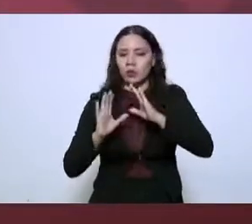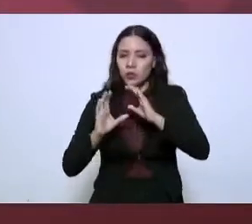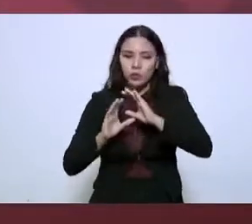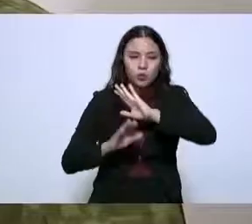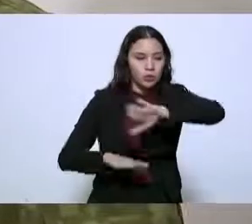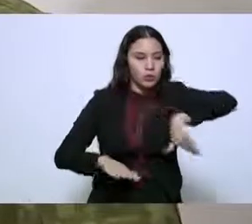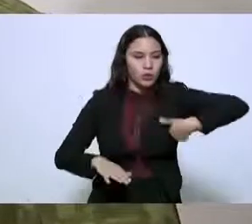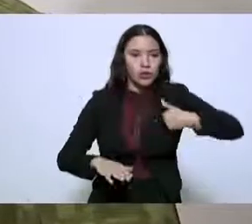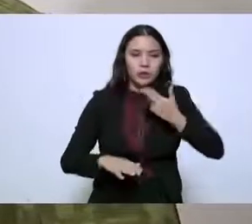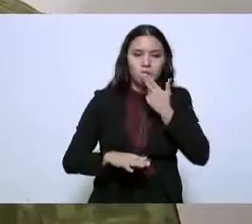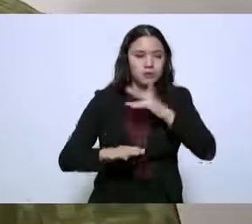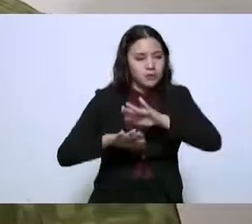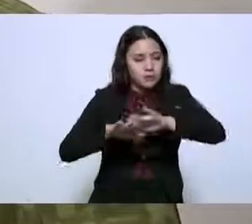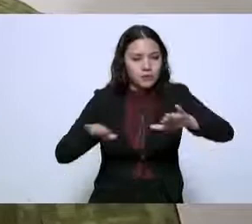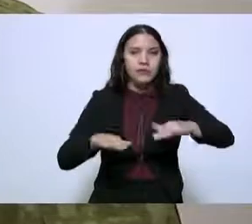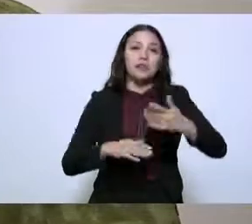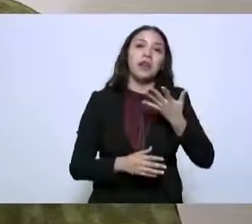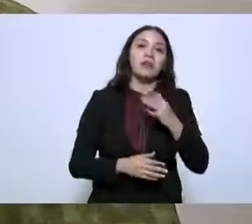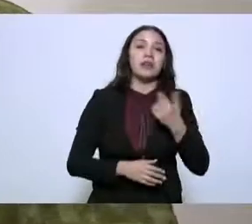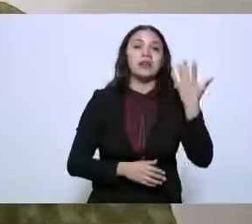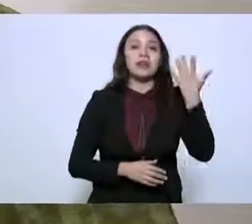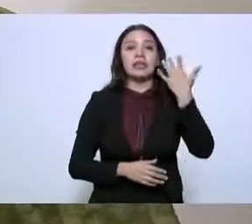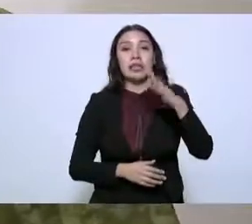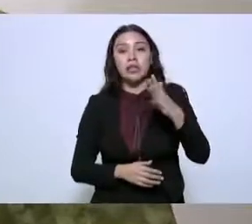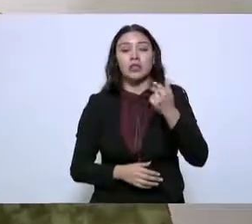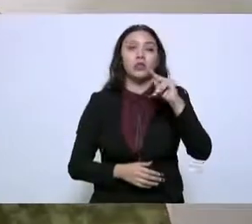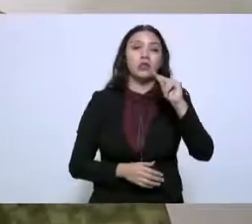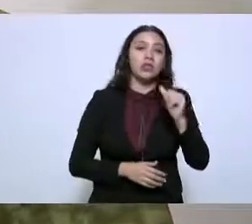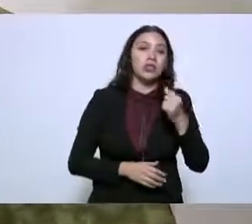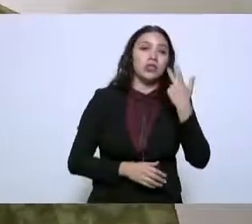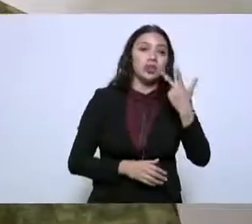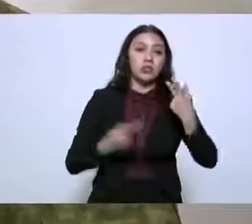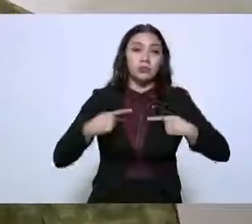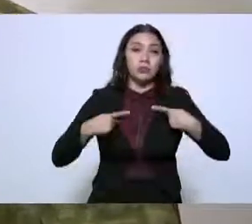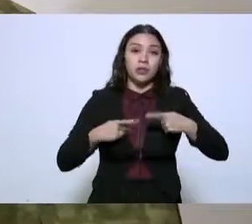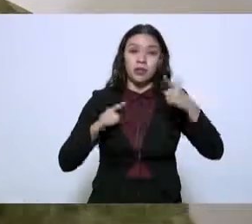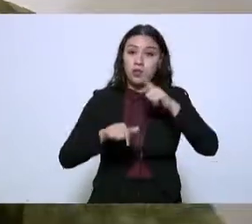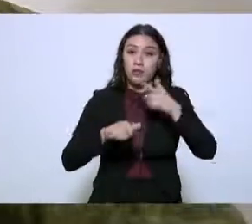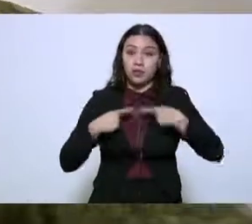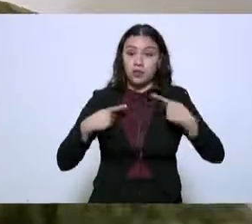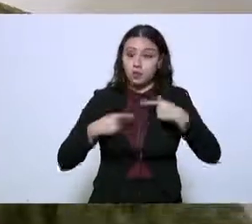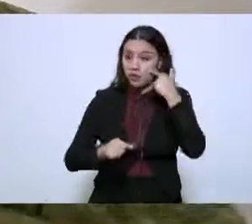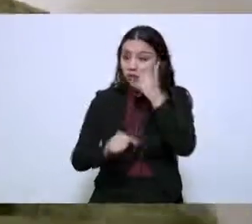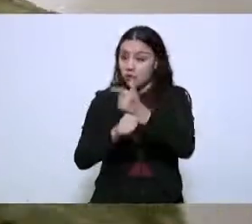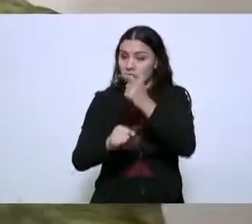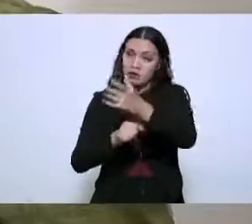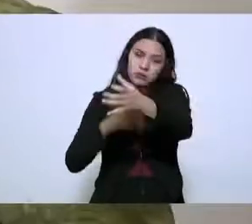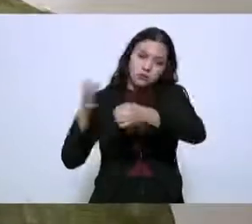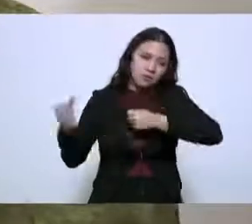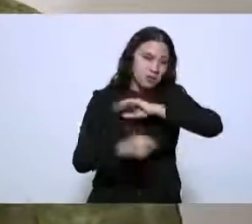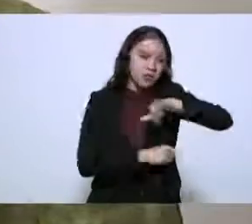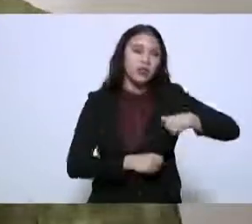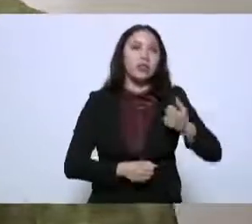recuperado, se han asegurado 10 predios, 88 detenidos y 175 vehículos.